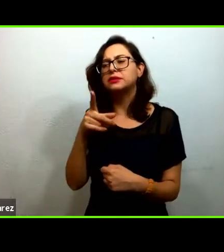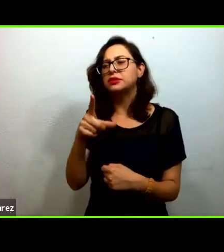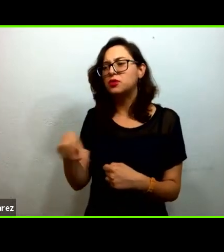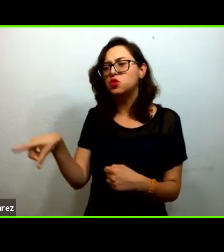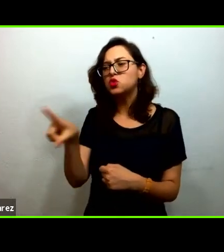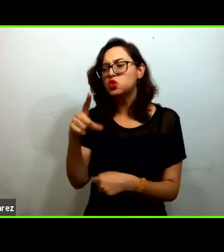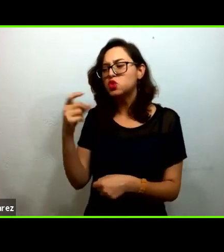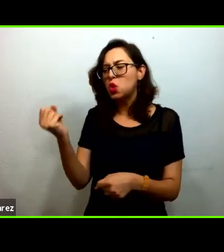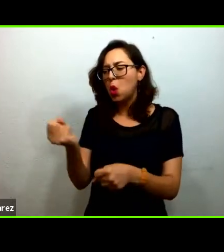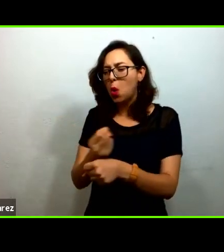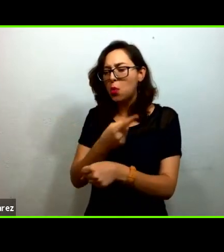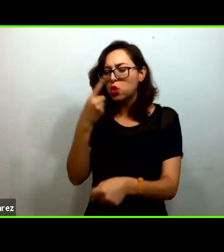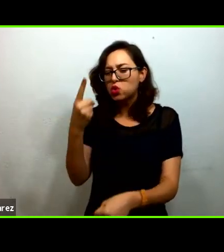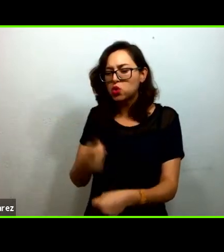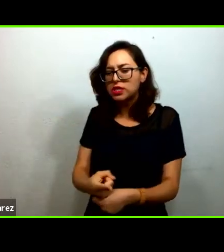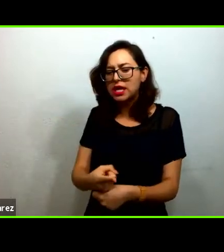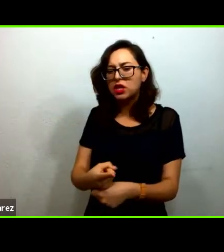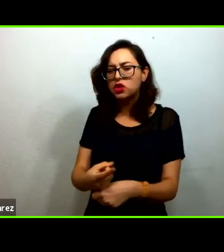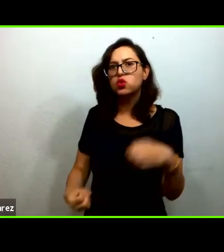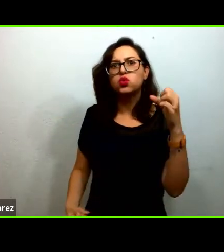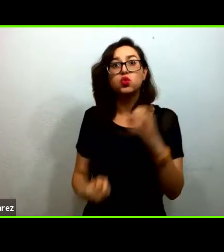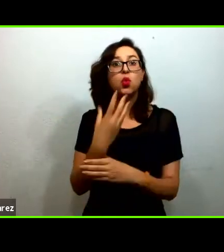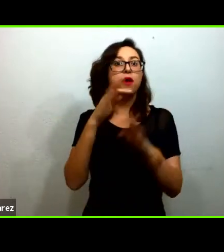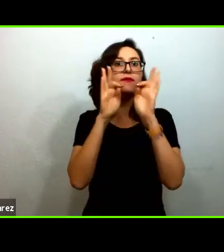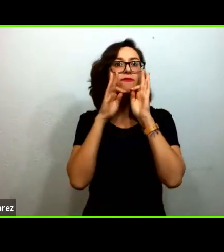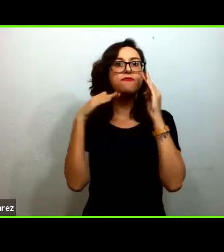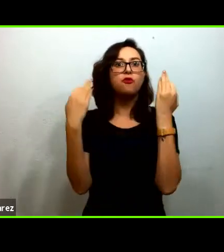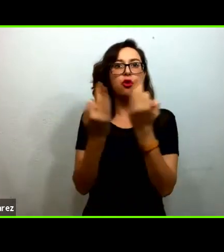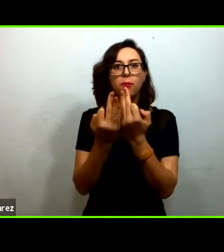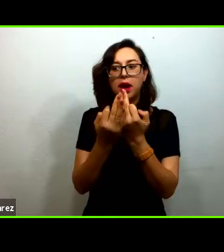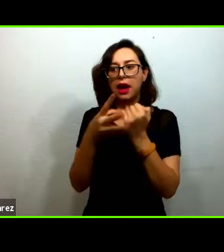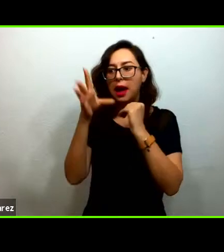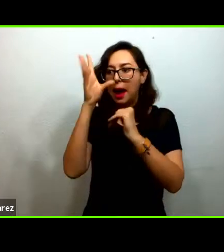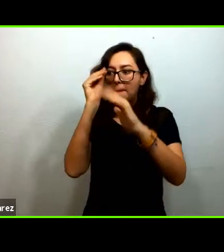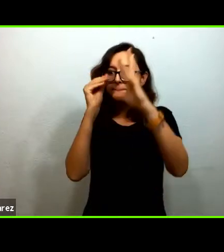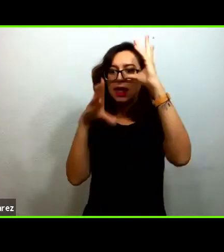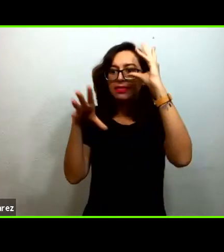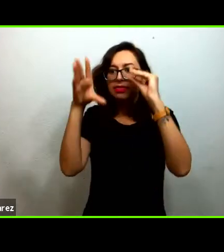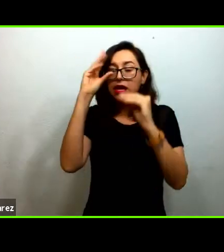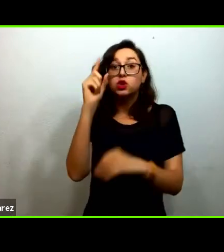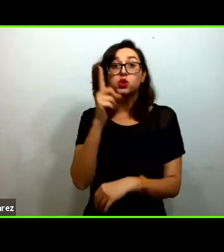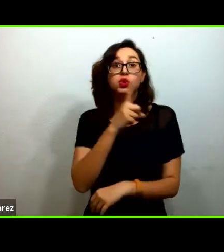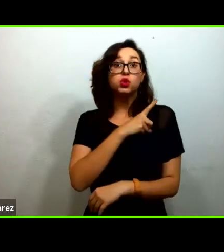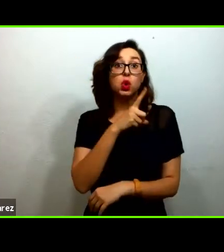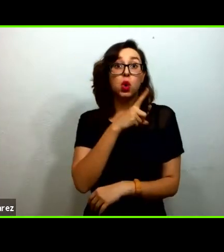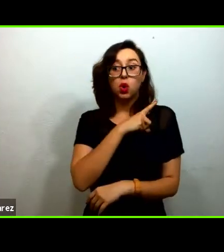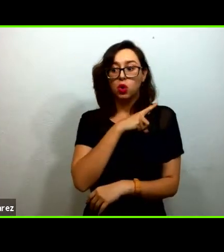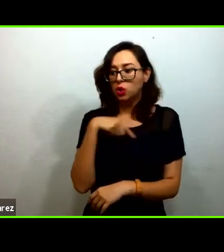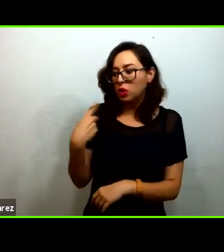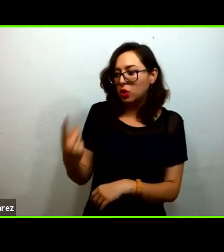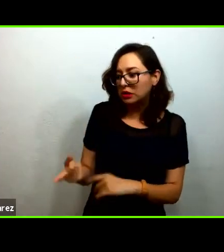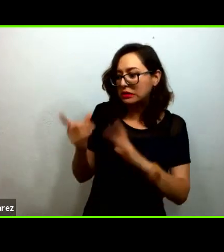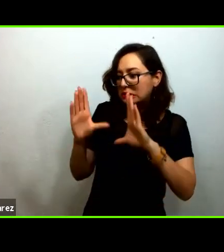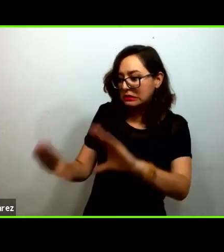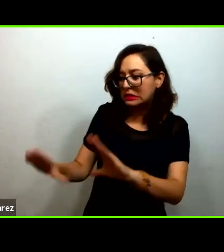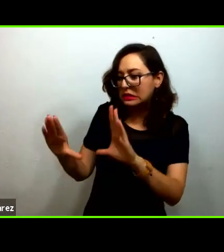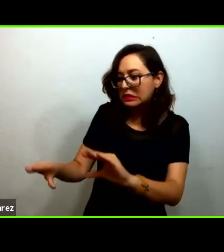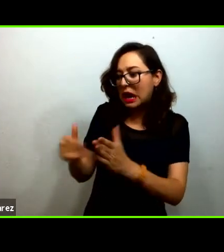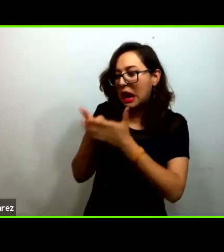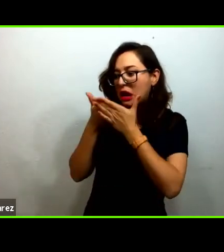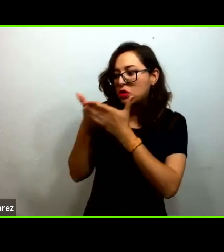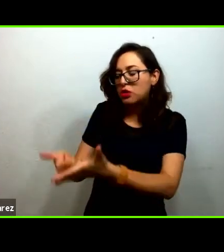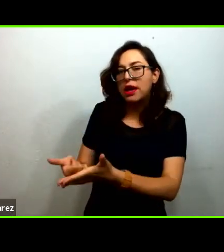modo de aprender de manera autónoma de ayudar a otro a aprender cómo están viviendo